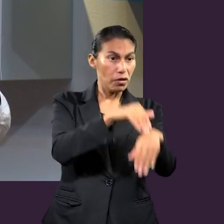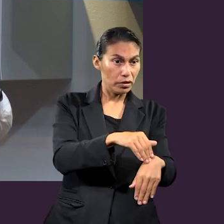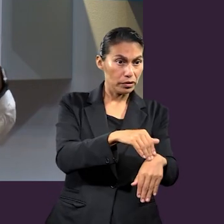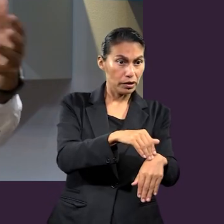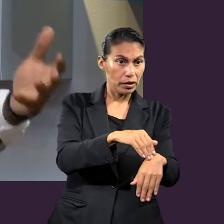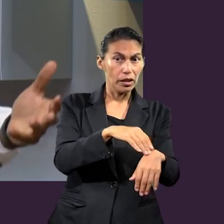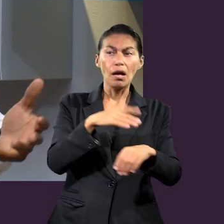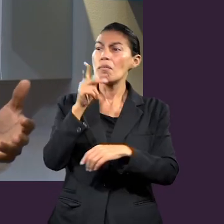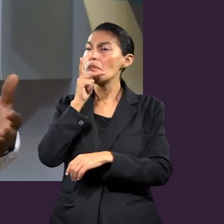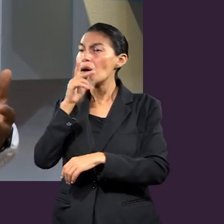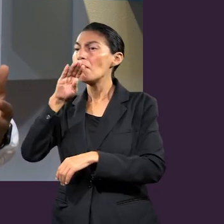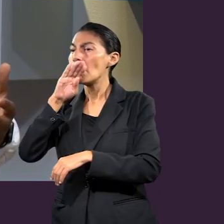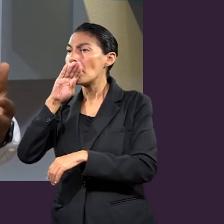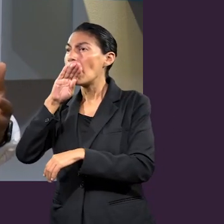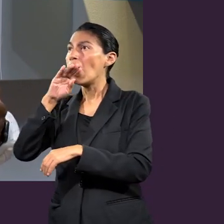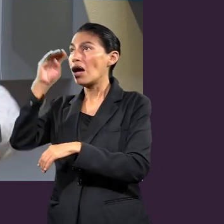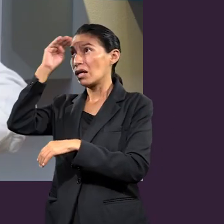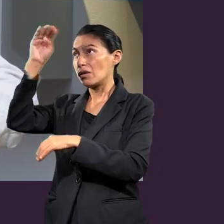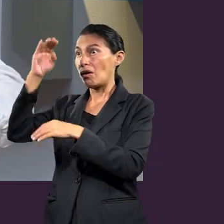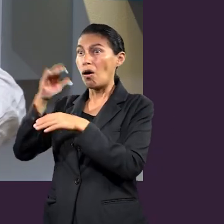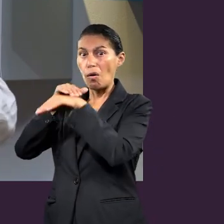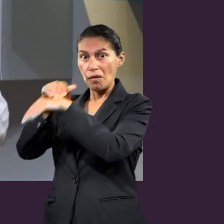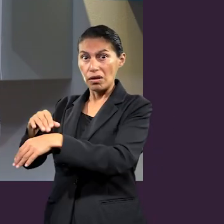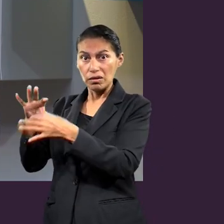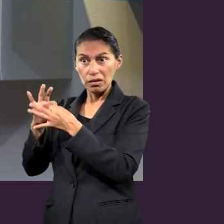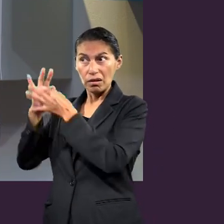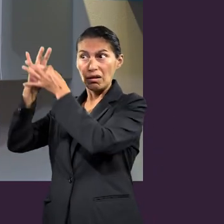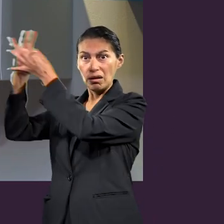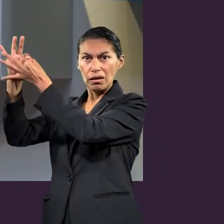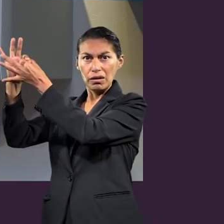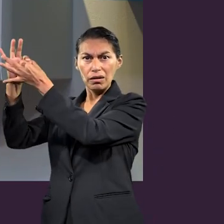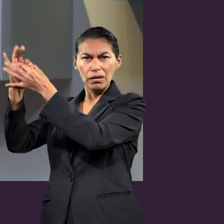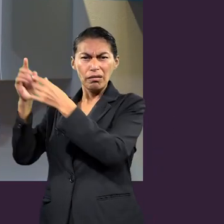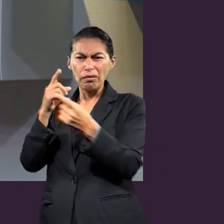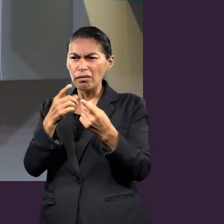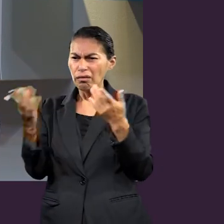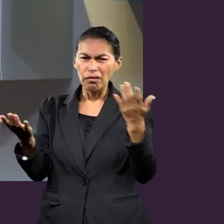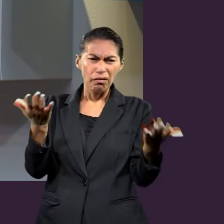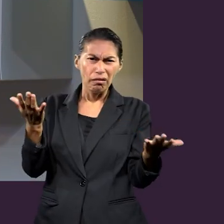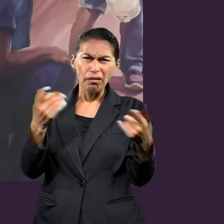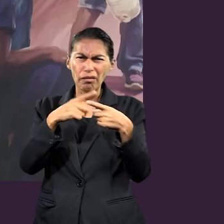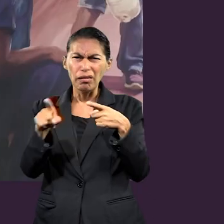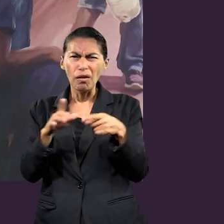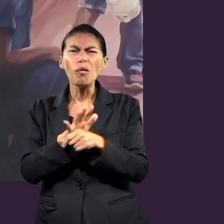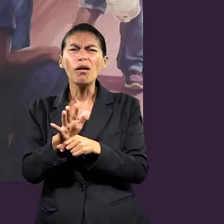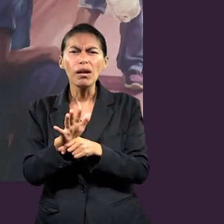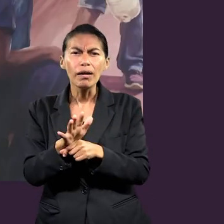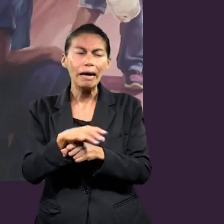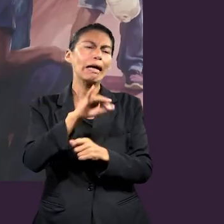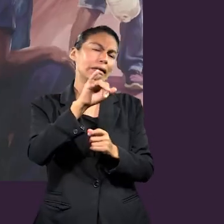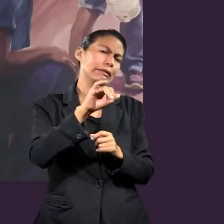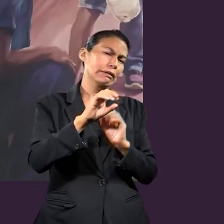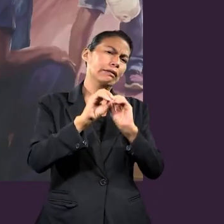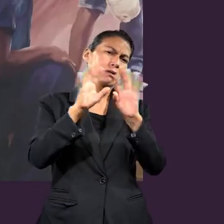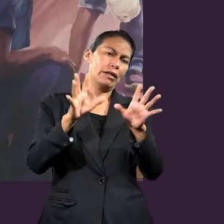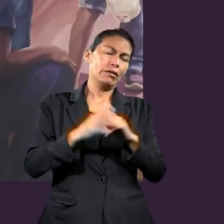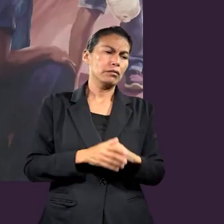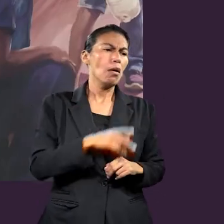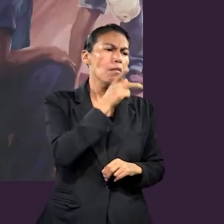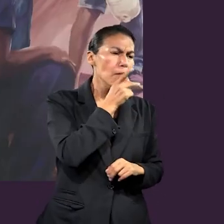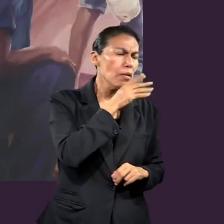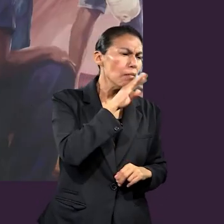entre obedecer a nuestros padres y obedecer a nuestros padres en el Señor? Claro que sí. Como mencionaba el compañero,